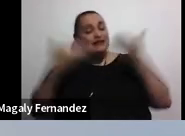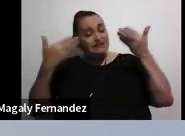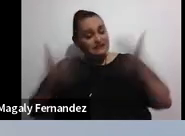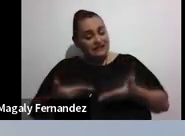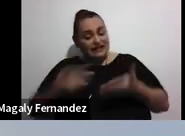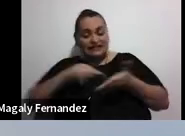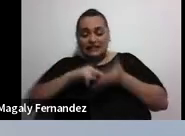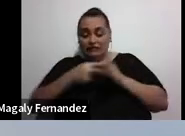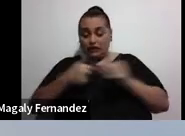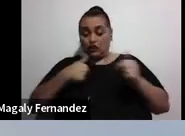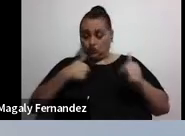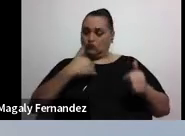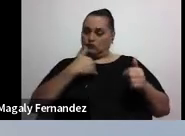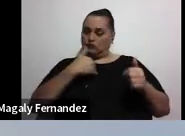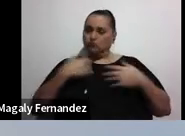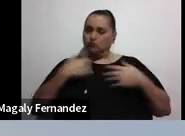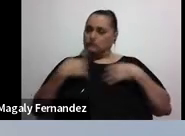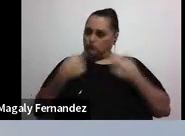tengo salud.